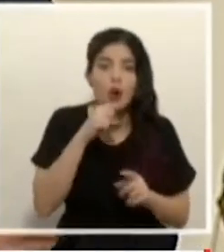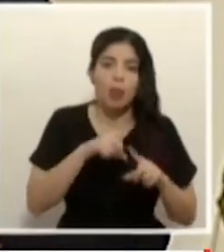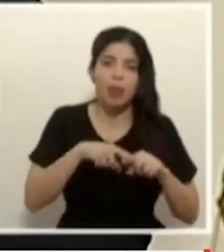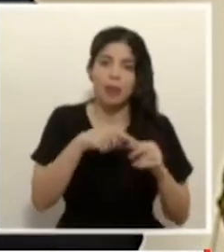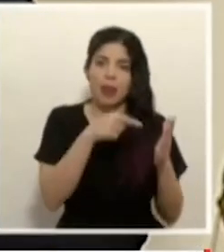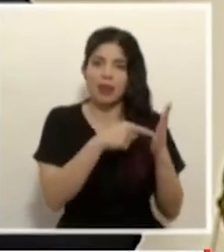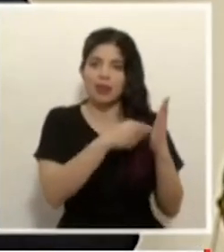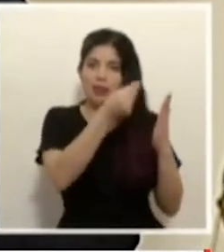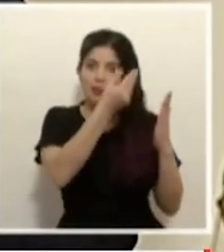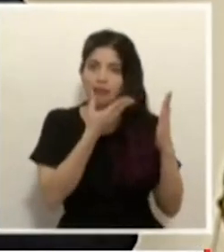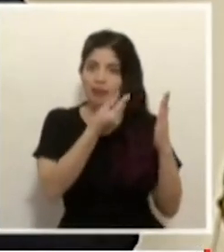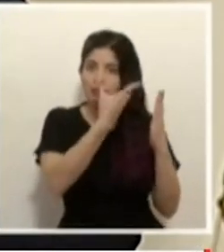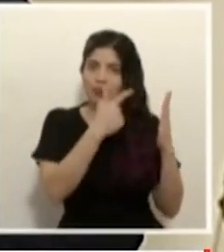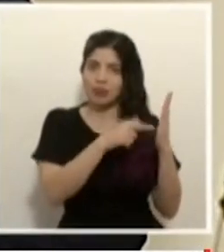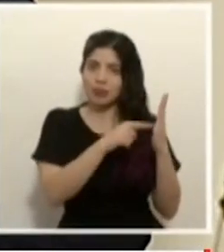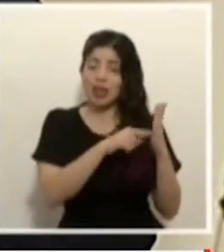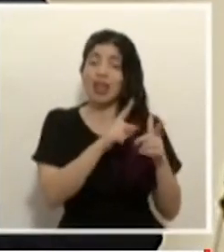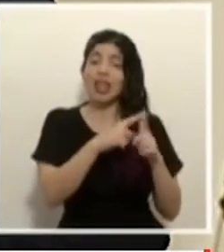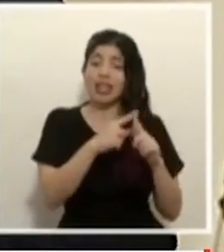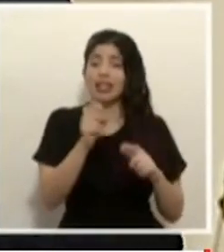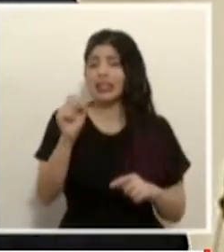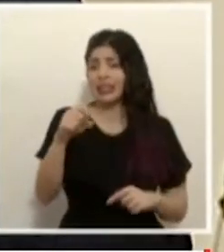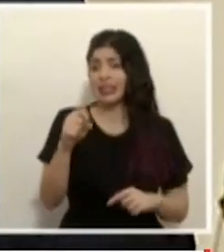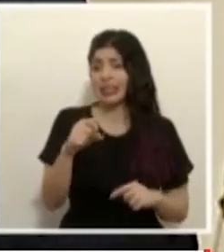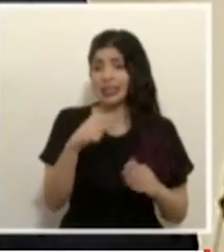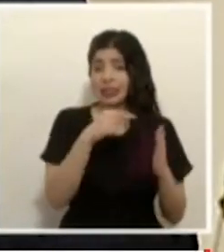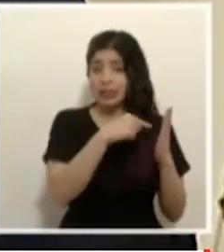entonces son elementos que en efecto tenemos que